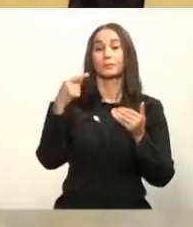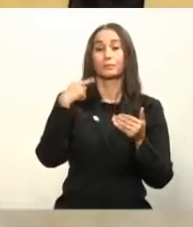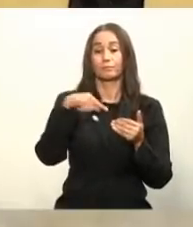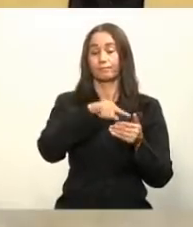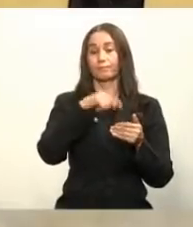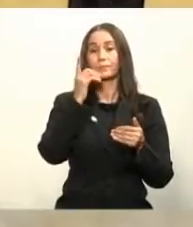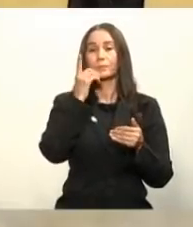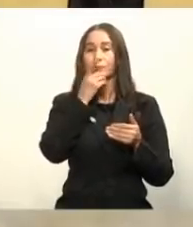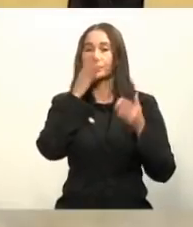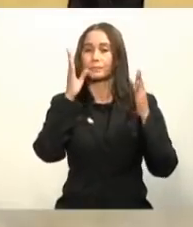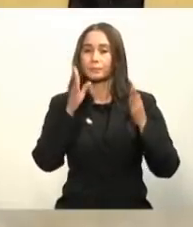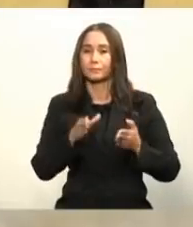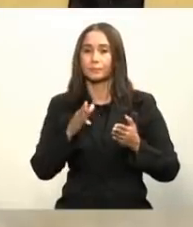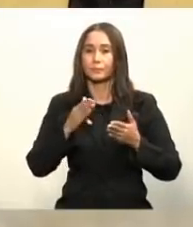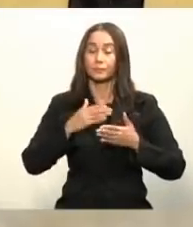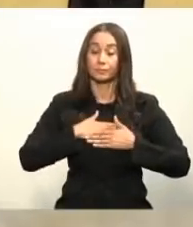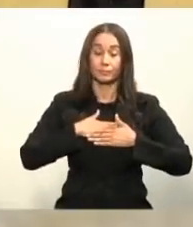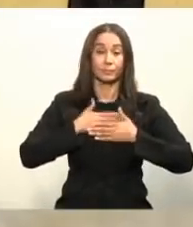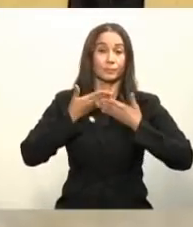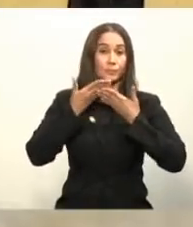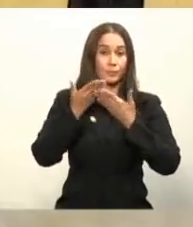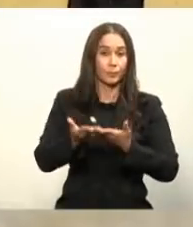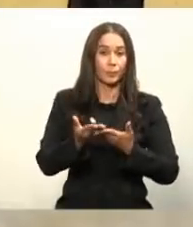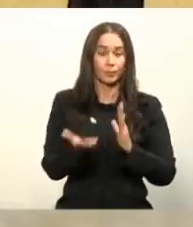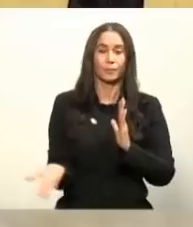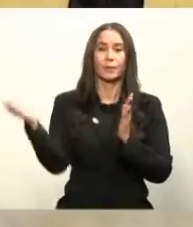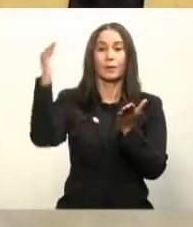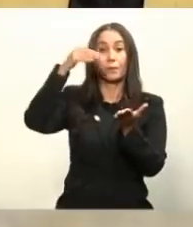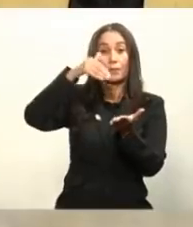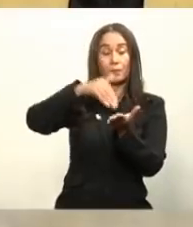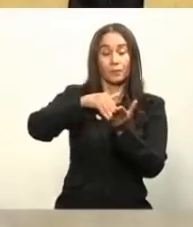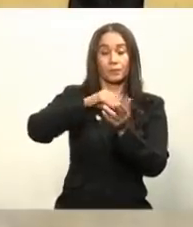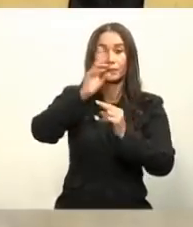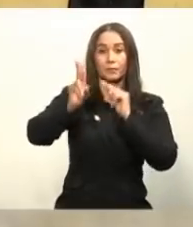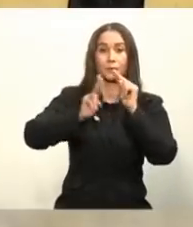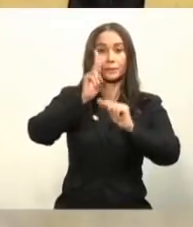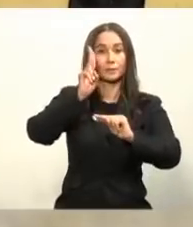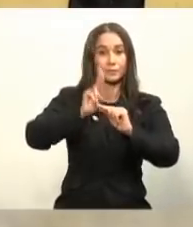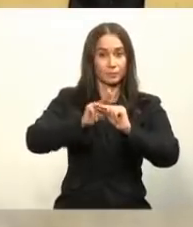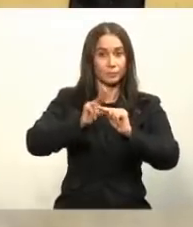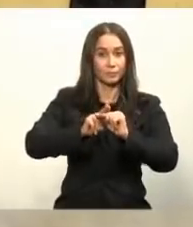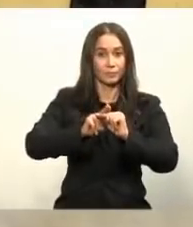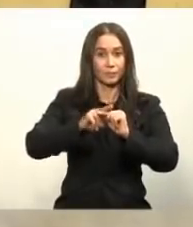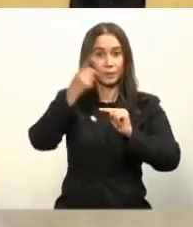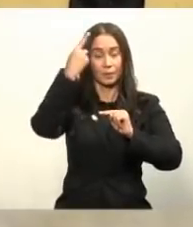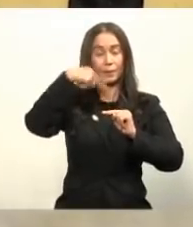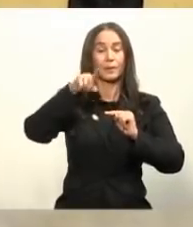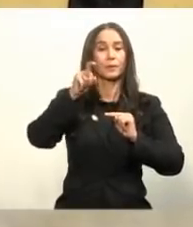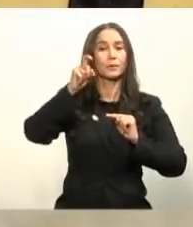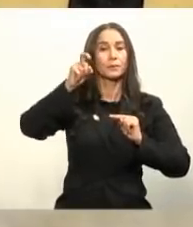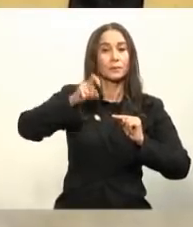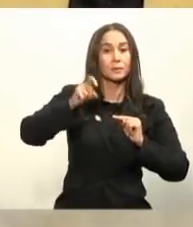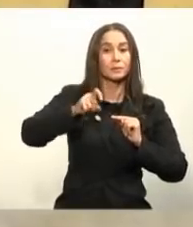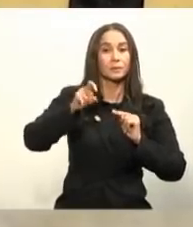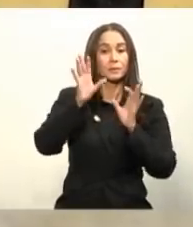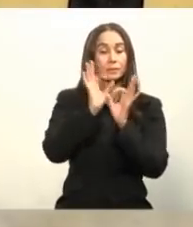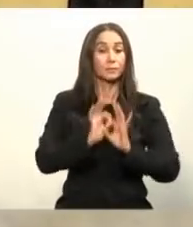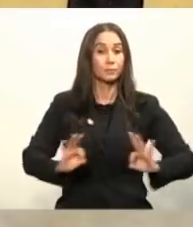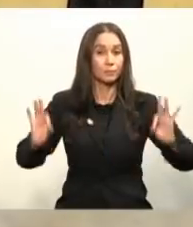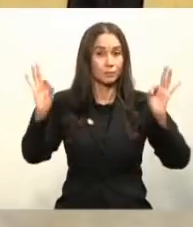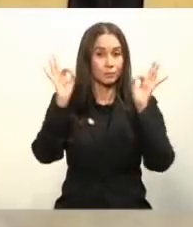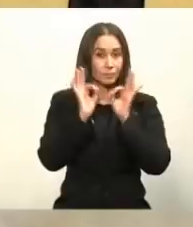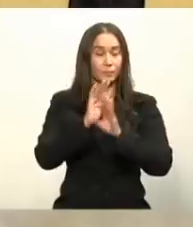de nosotros, darlo todo para volver a la normalidad y para ello se hace imperativo